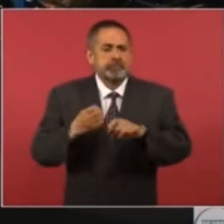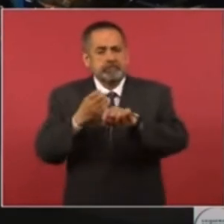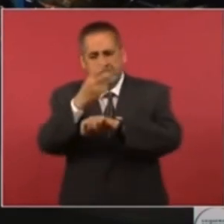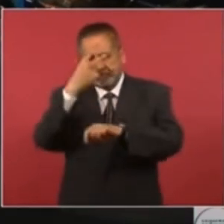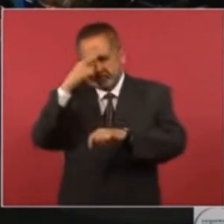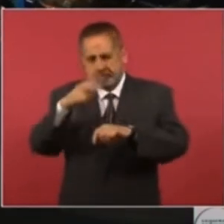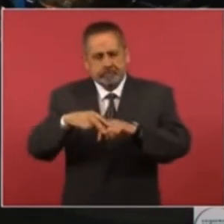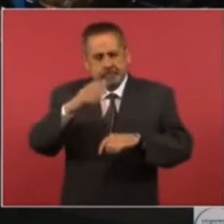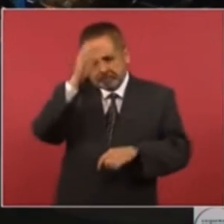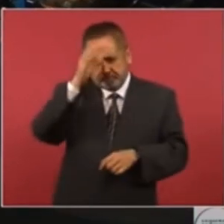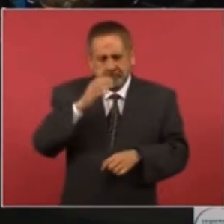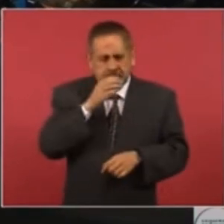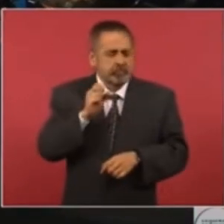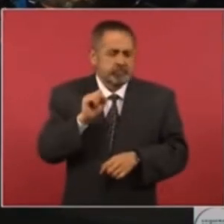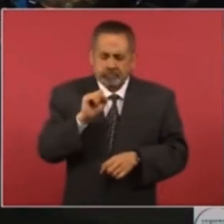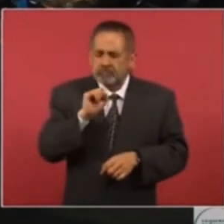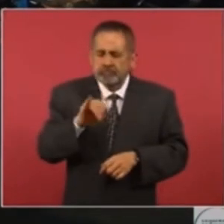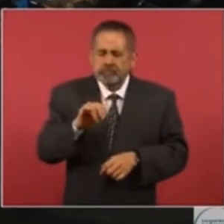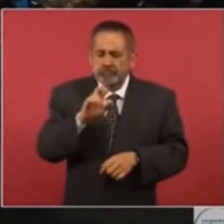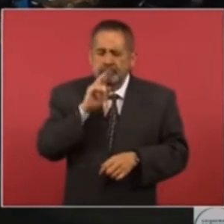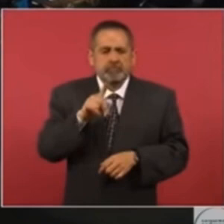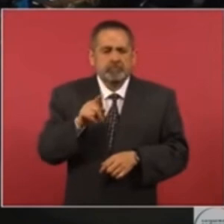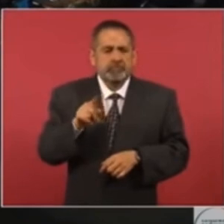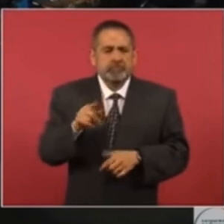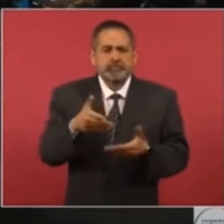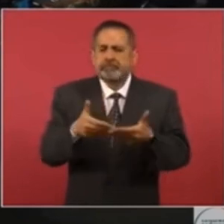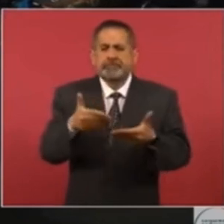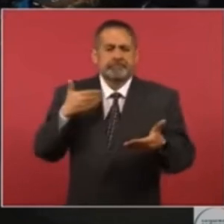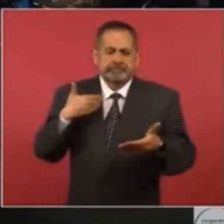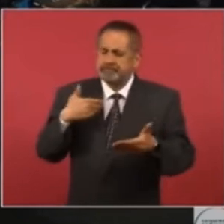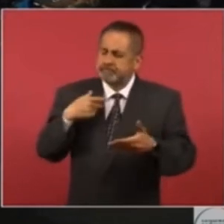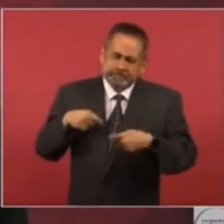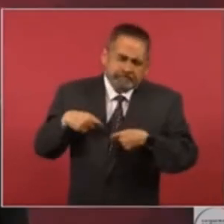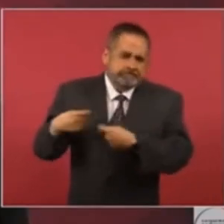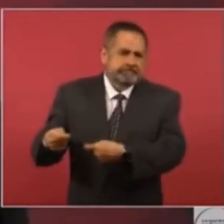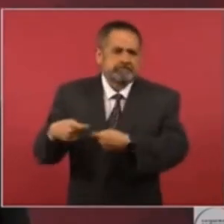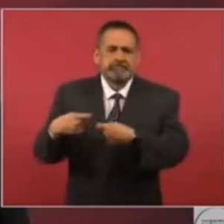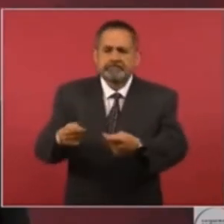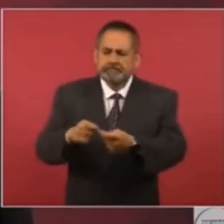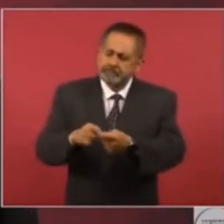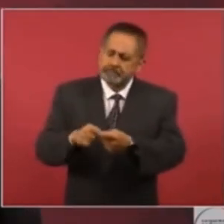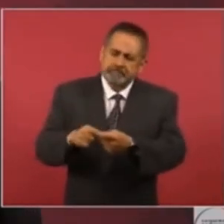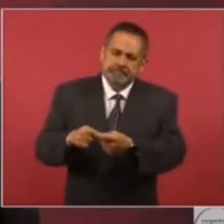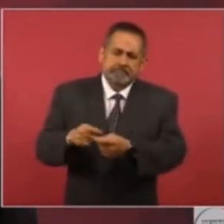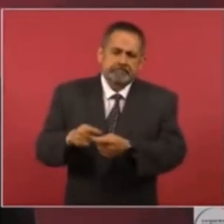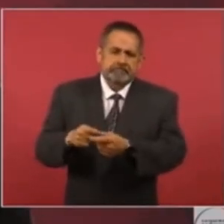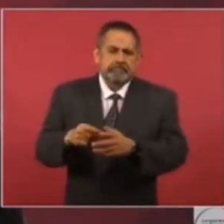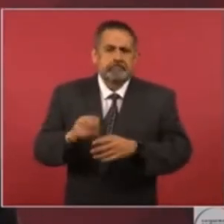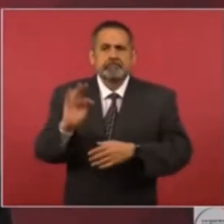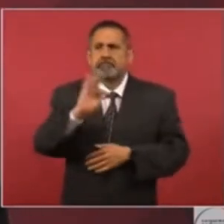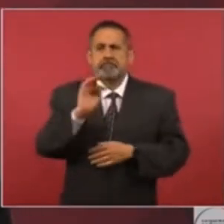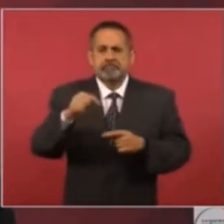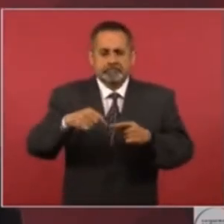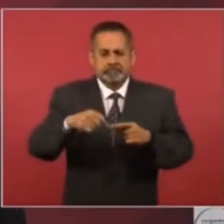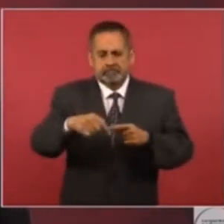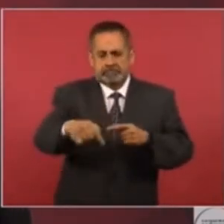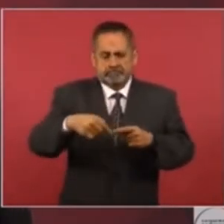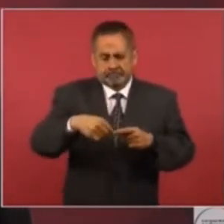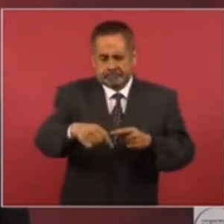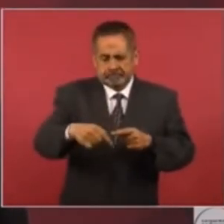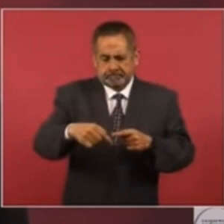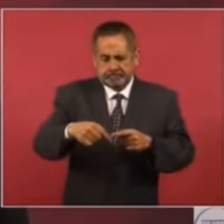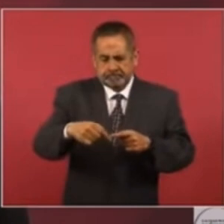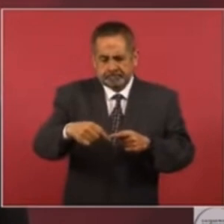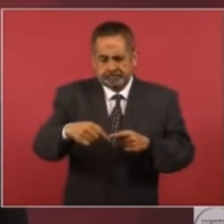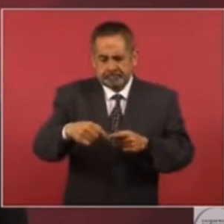se va a entregar con anticipación. Puede ser que sea este bimestre y ya el